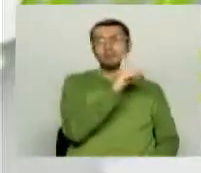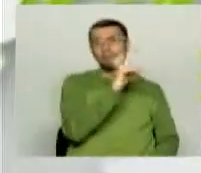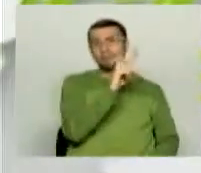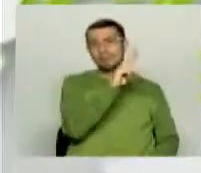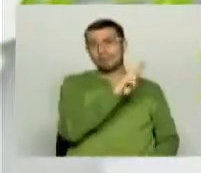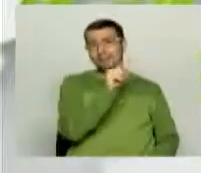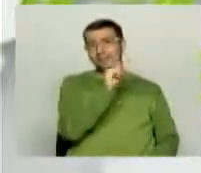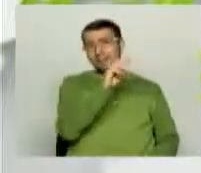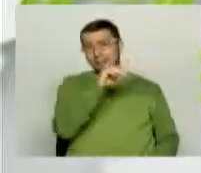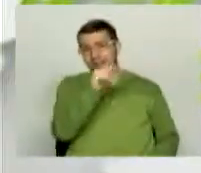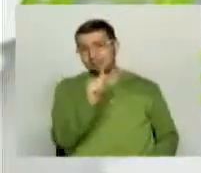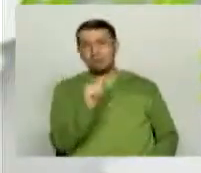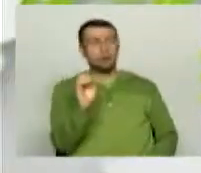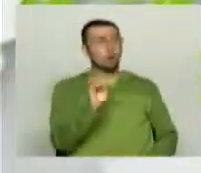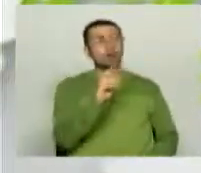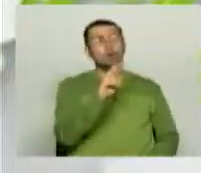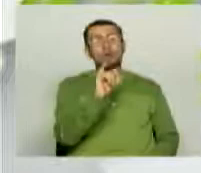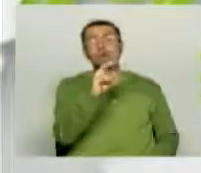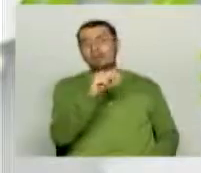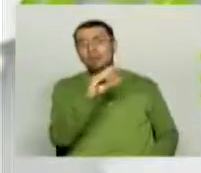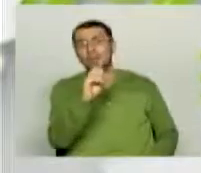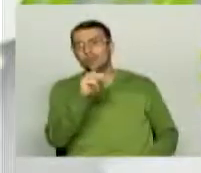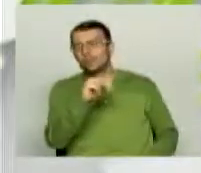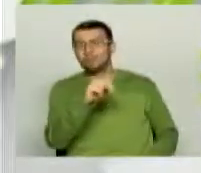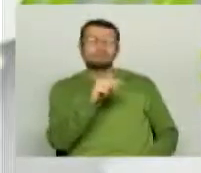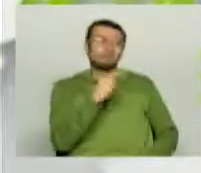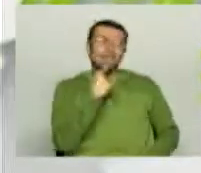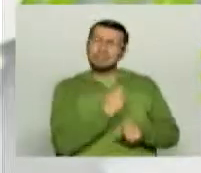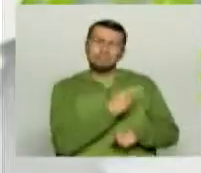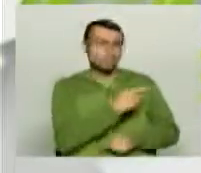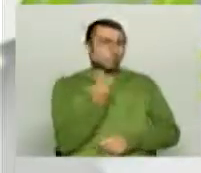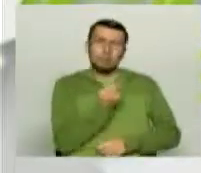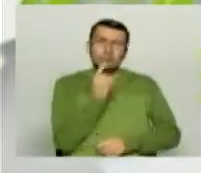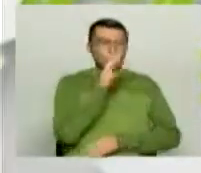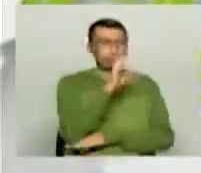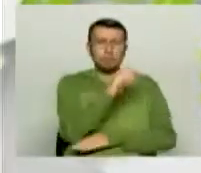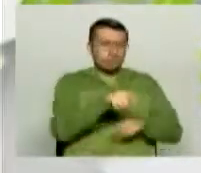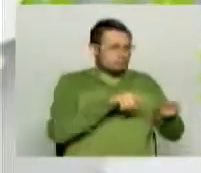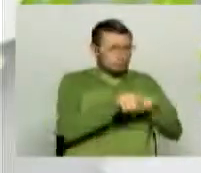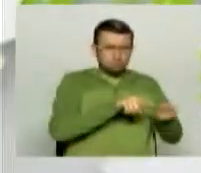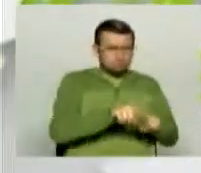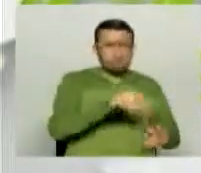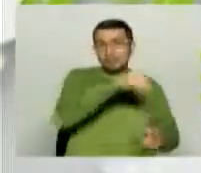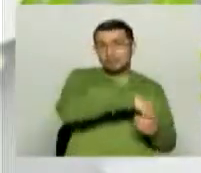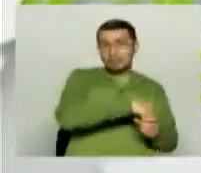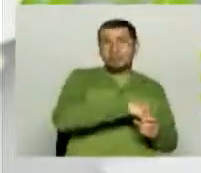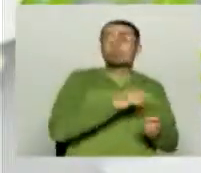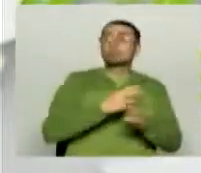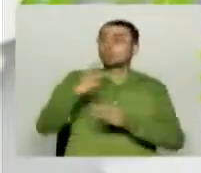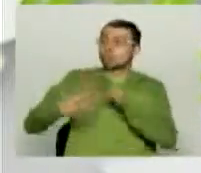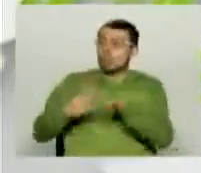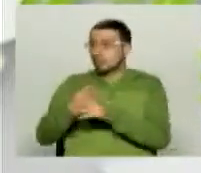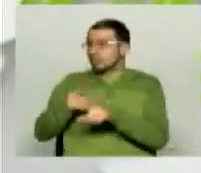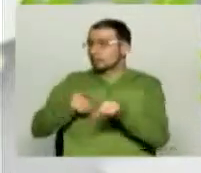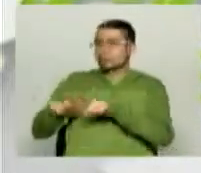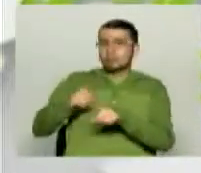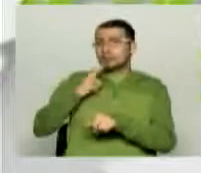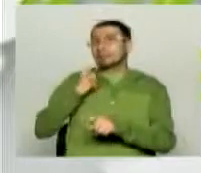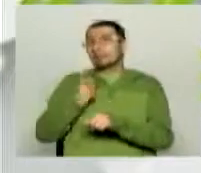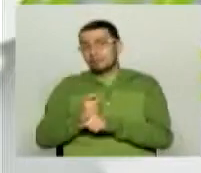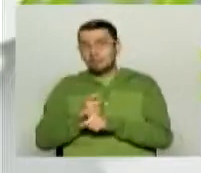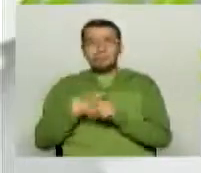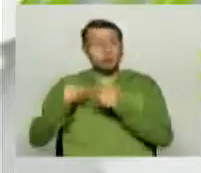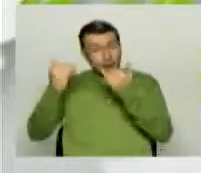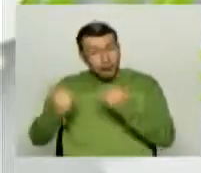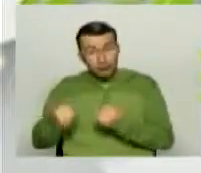pero eran jugadores más del medio local, que difícilmente al momento de enfrentarse a un Mundial pudieron, con ese peso, con